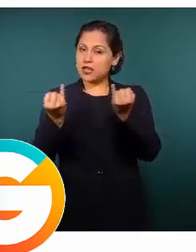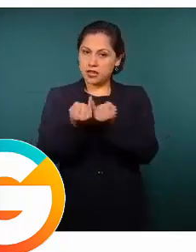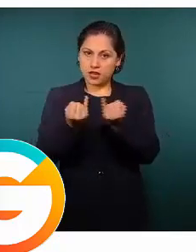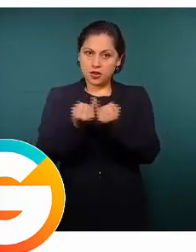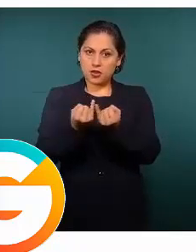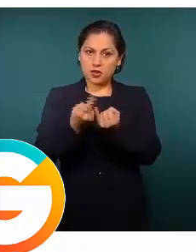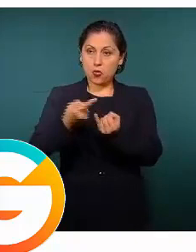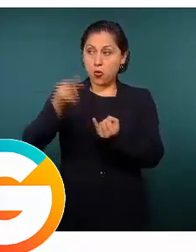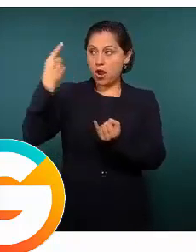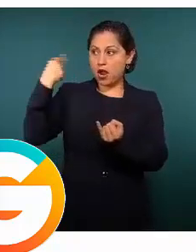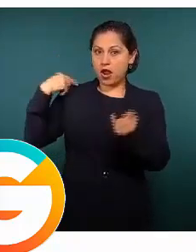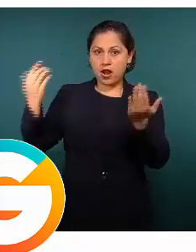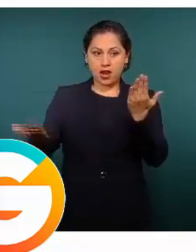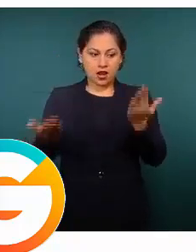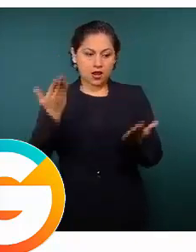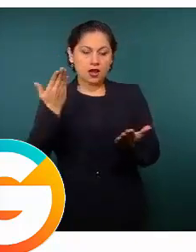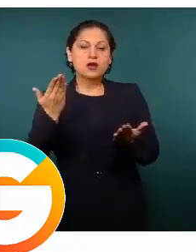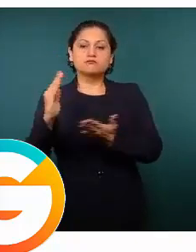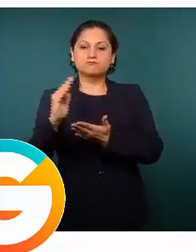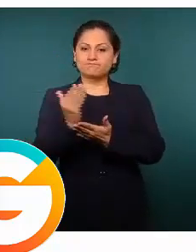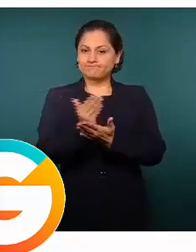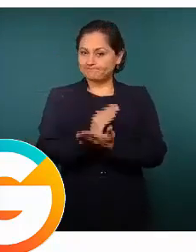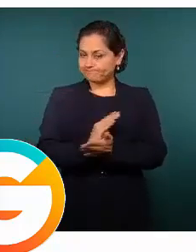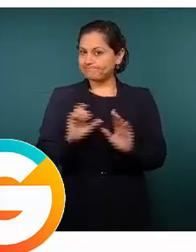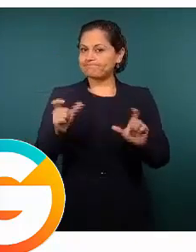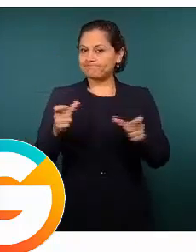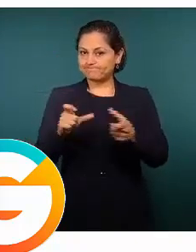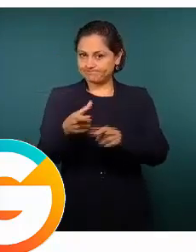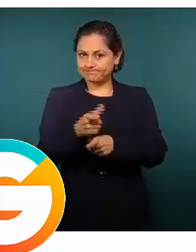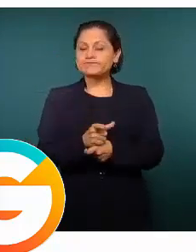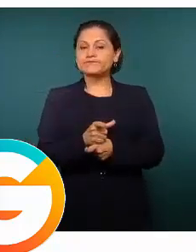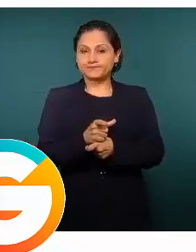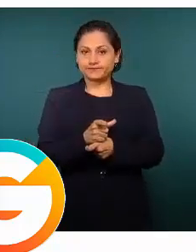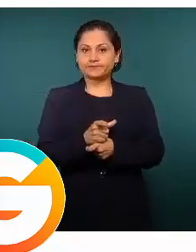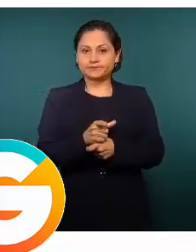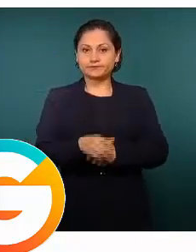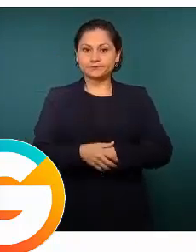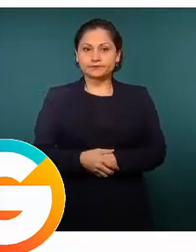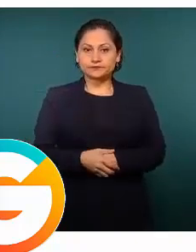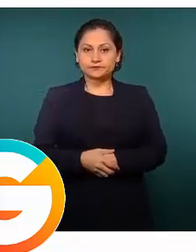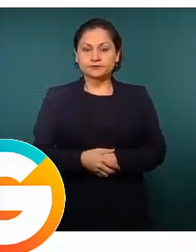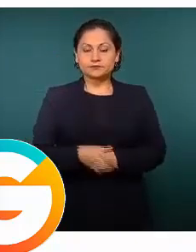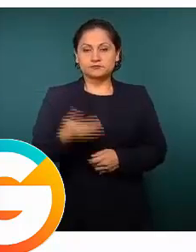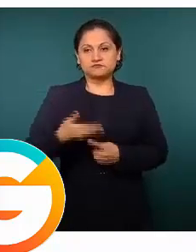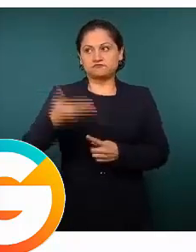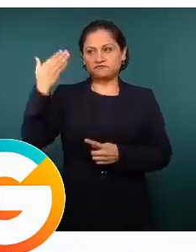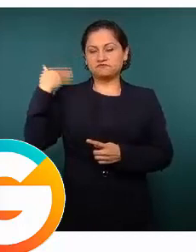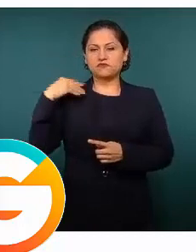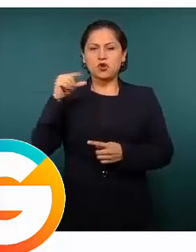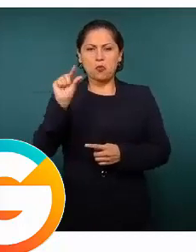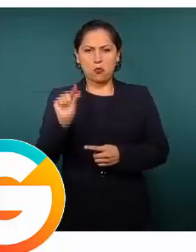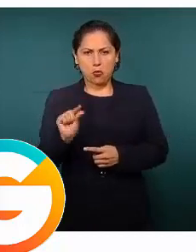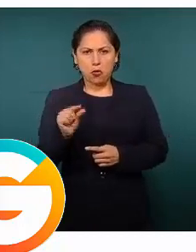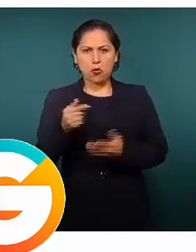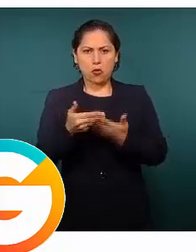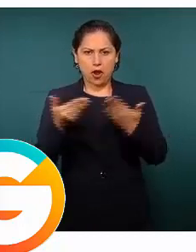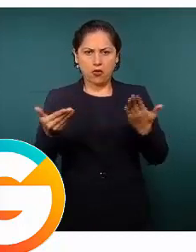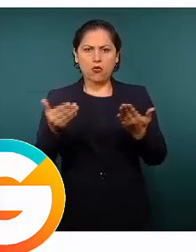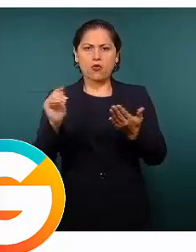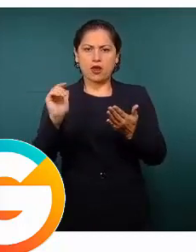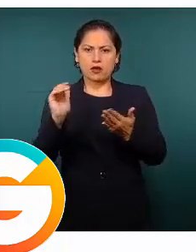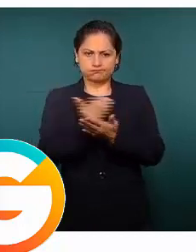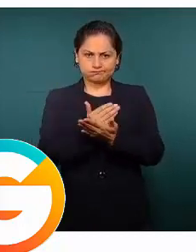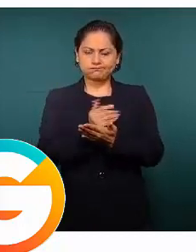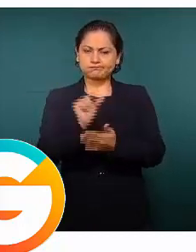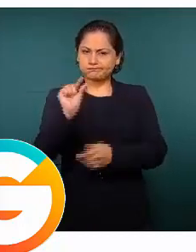tendencia a la baja con muy poca separación de lo que sería la tendencia histórica, pero con